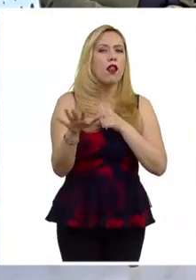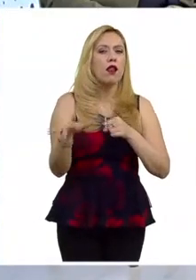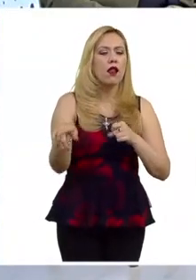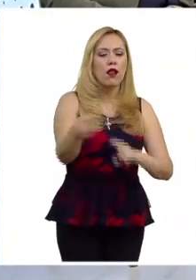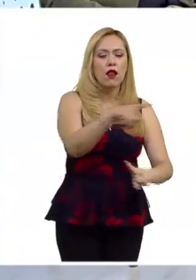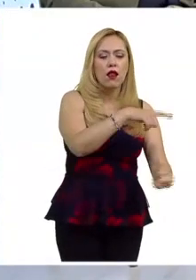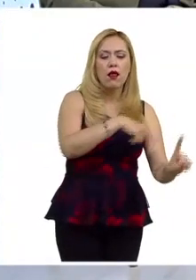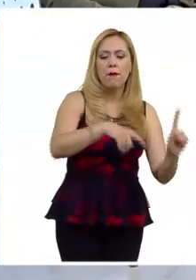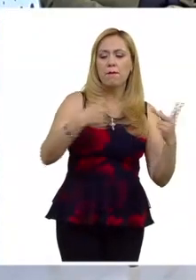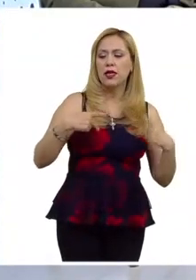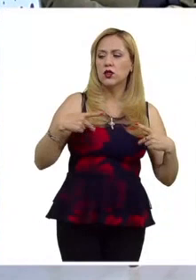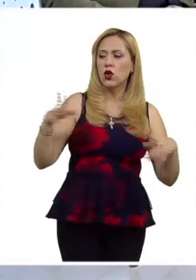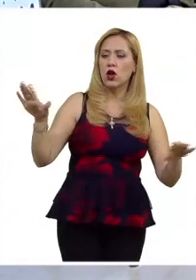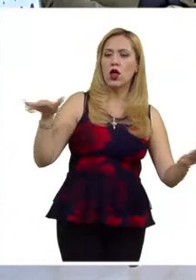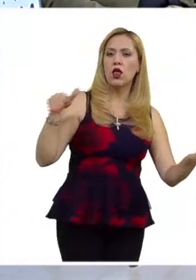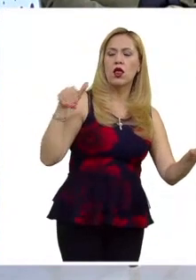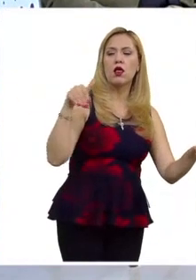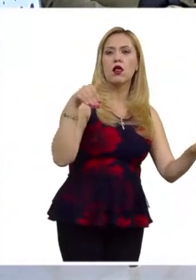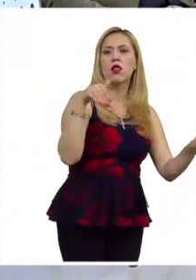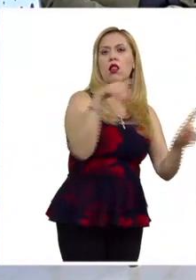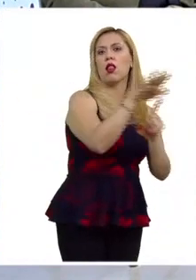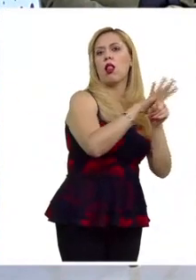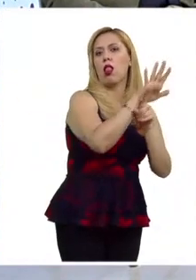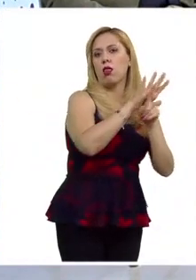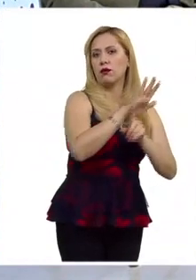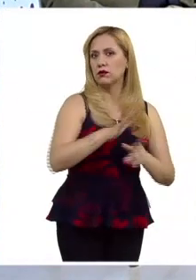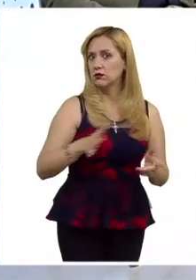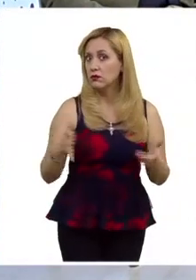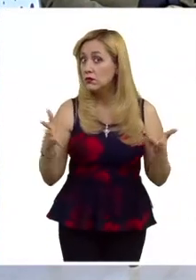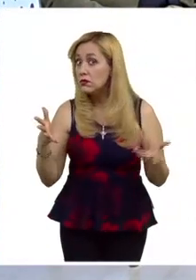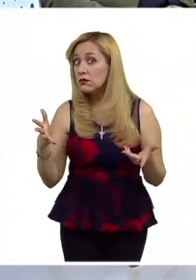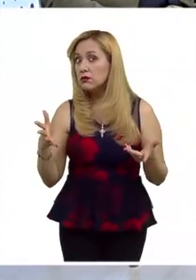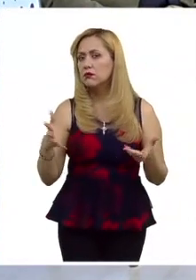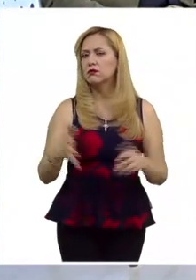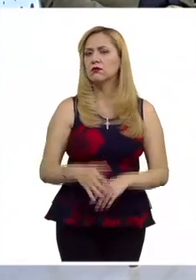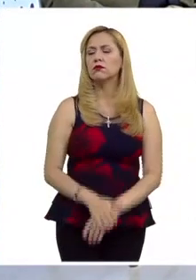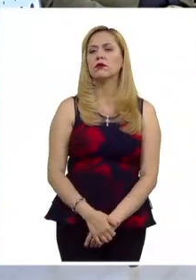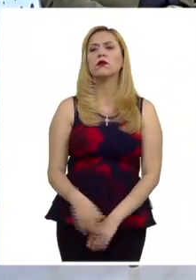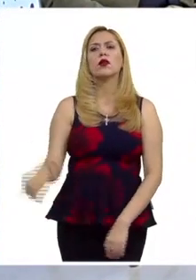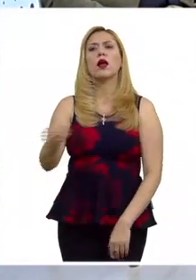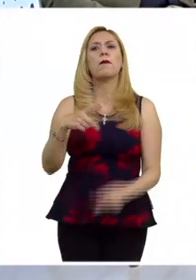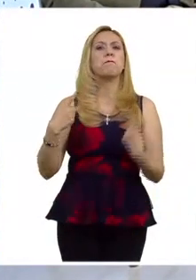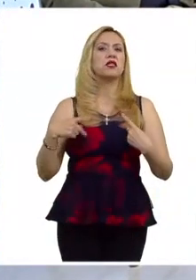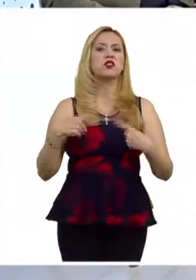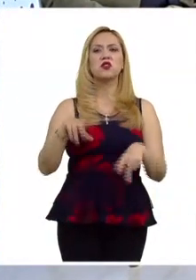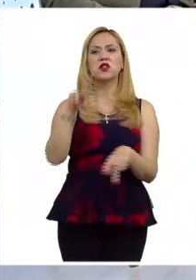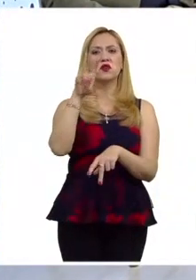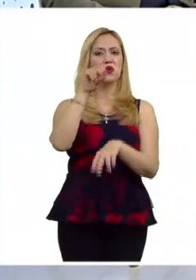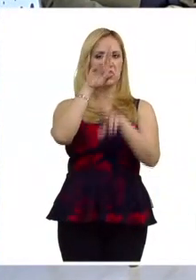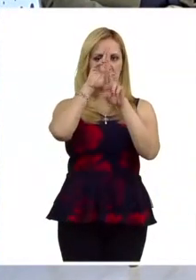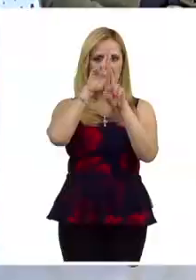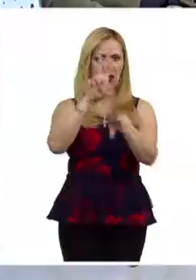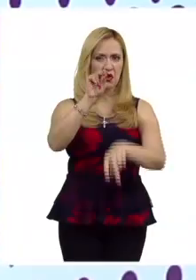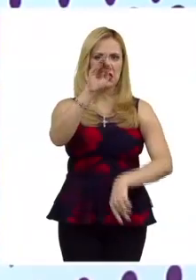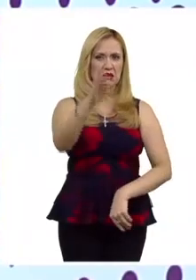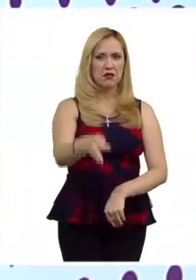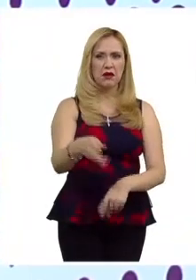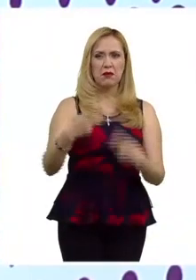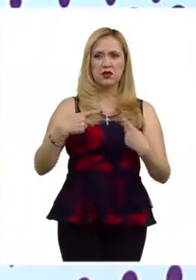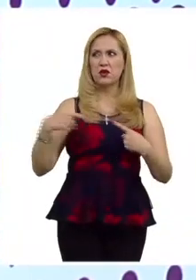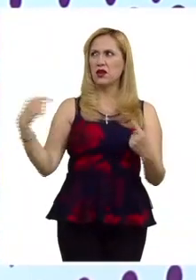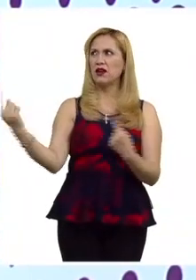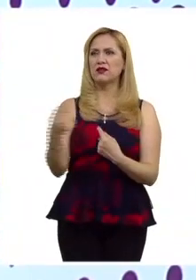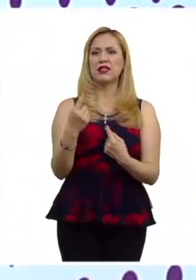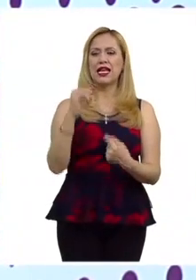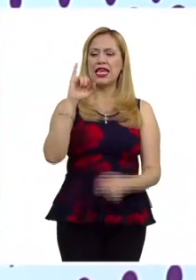afectada. Leopoldo, nos hablabas de los intolerantes, ¿no? ¿Qué hacemos con los intolerantes en una democracia? Danos